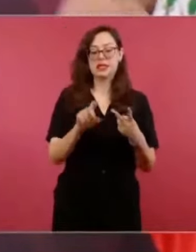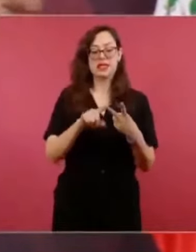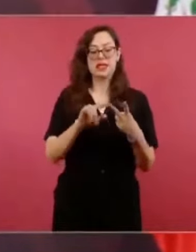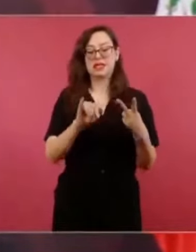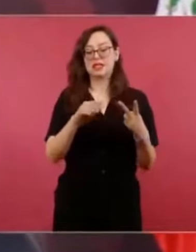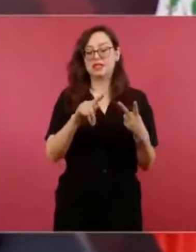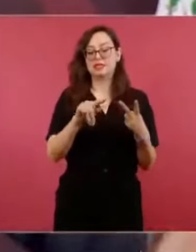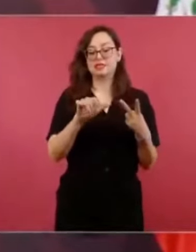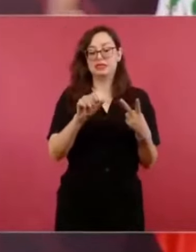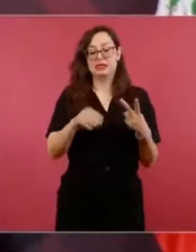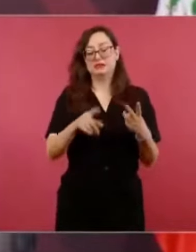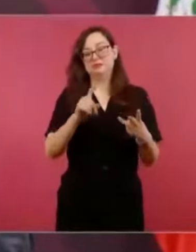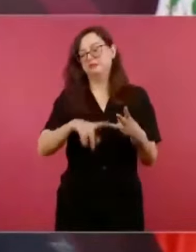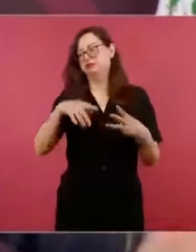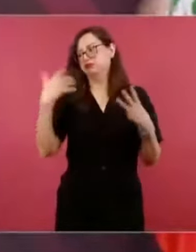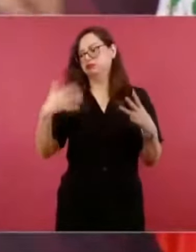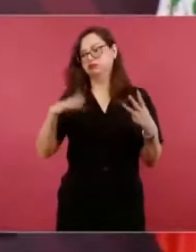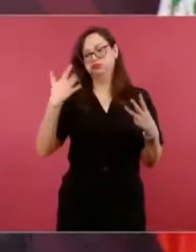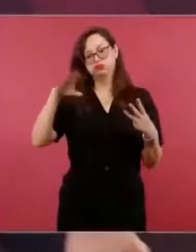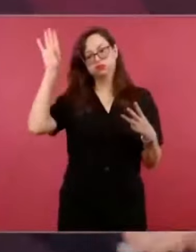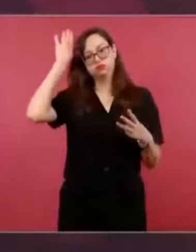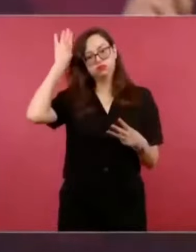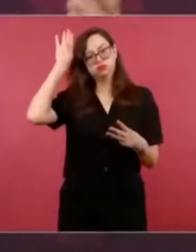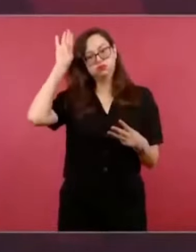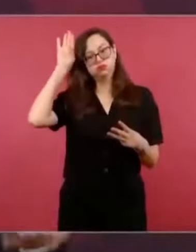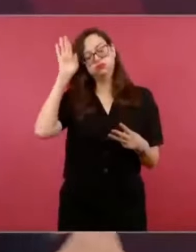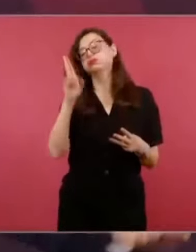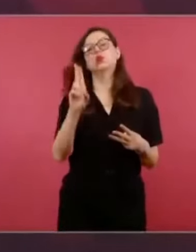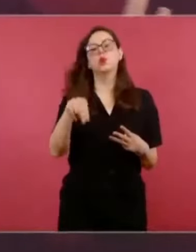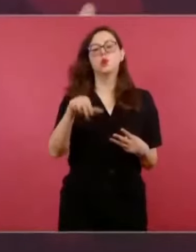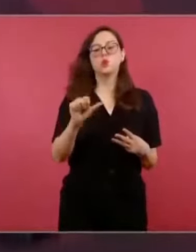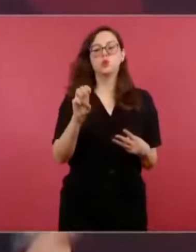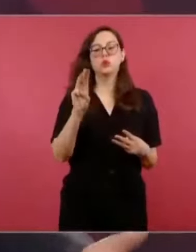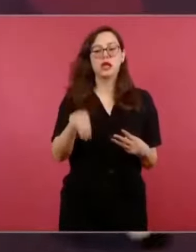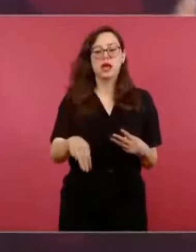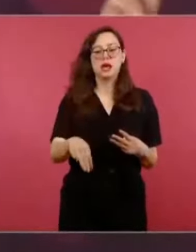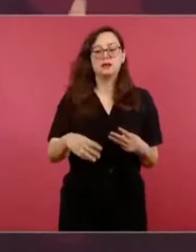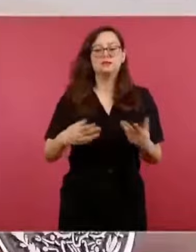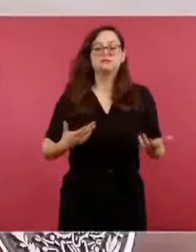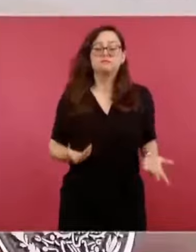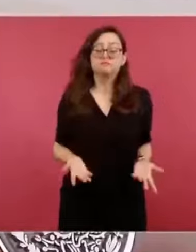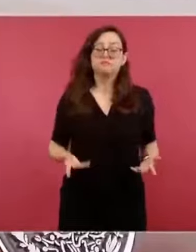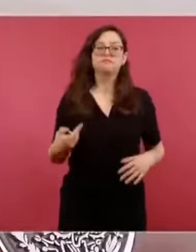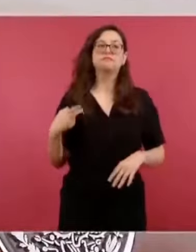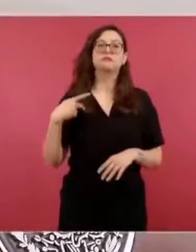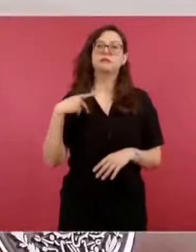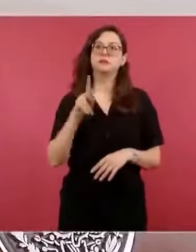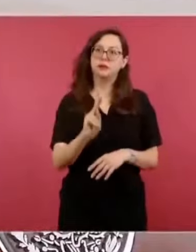pero ahí viene el movimiento de renovación,